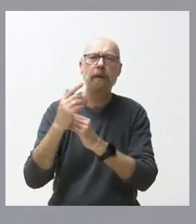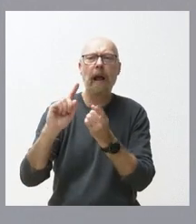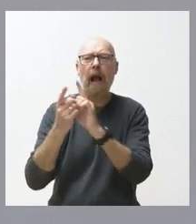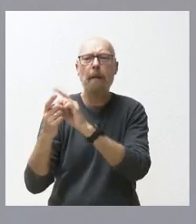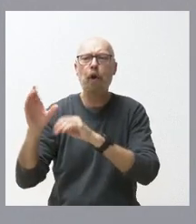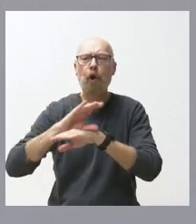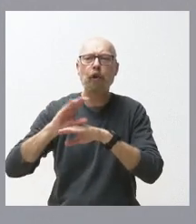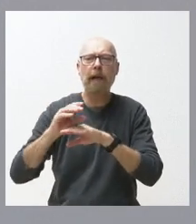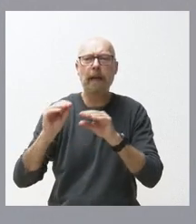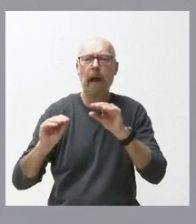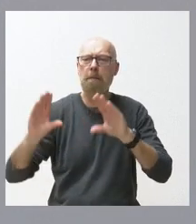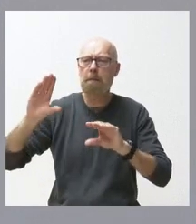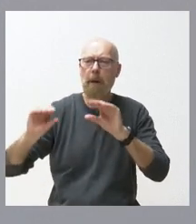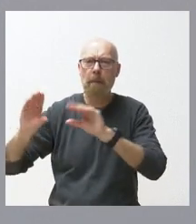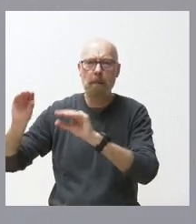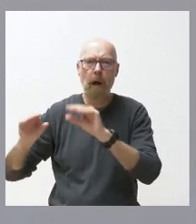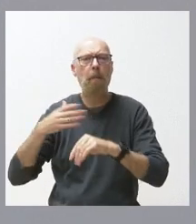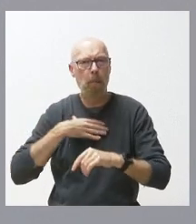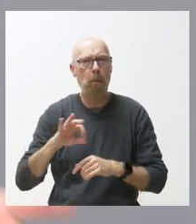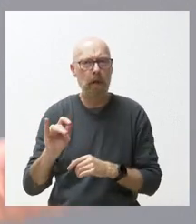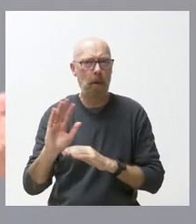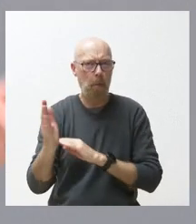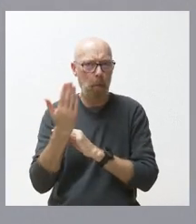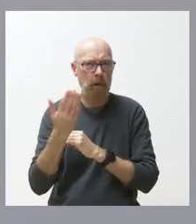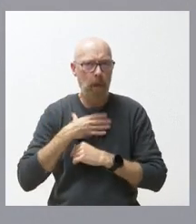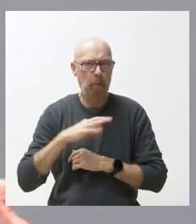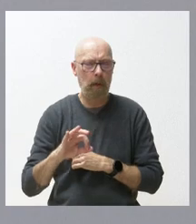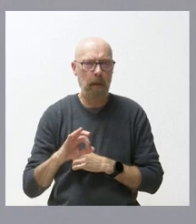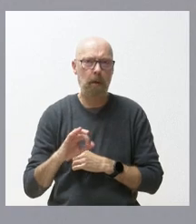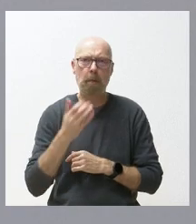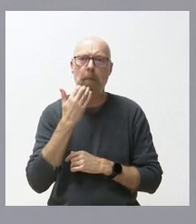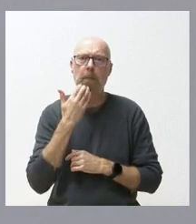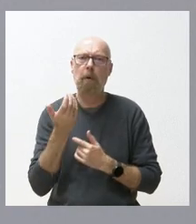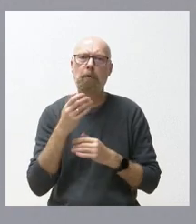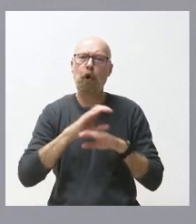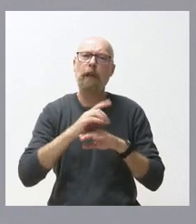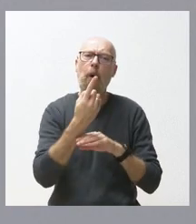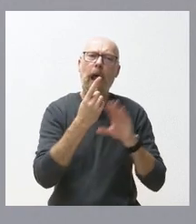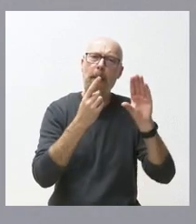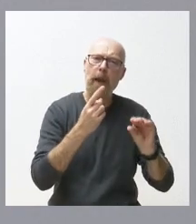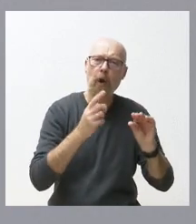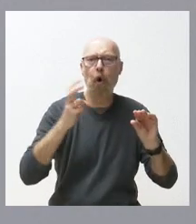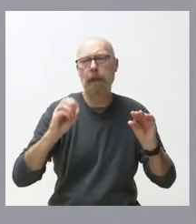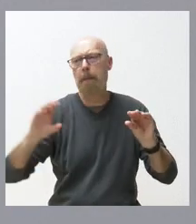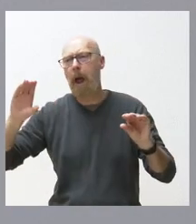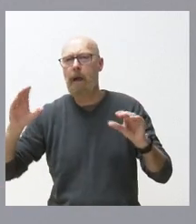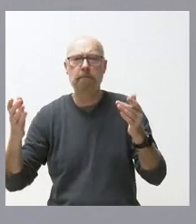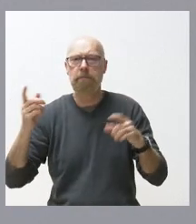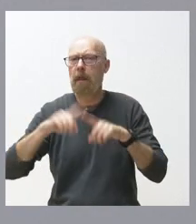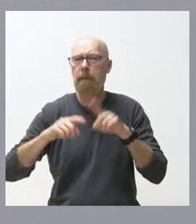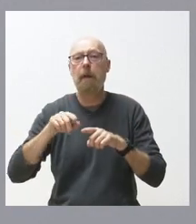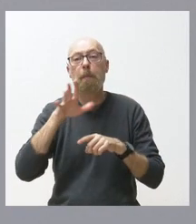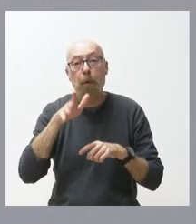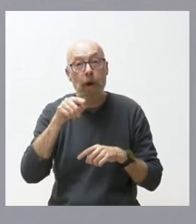más oportuno dotar con más recursos una consejería sacarlo de la financiación de otra consejería y por eso hay que hablar porque si no no